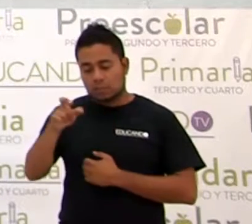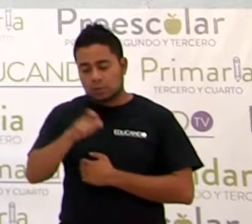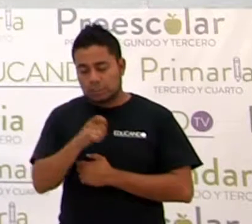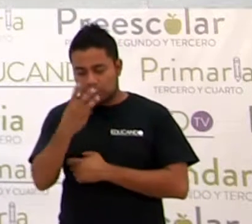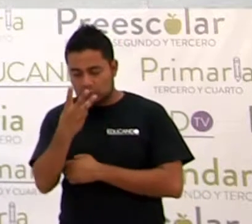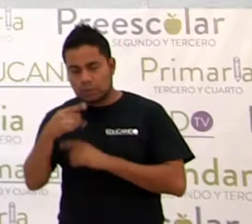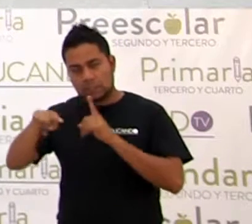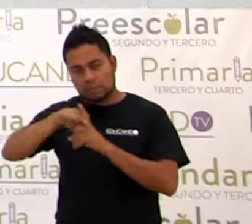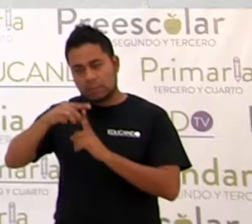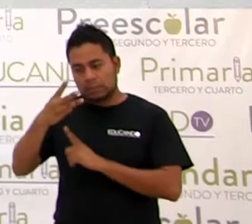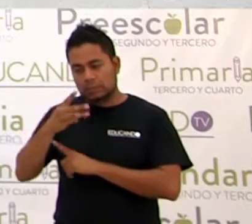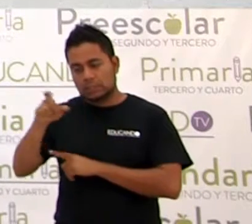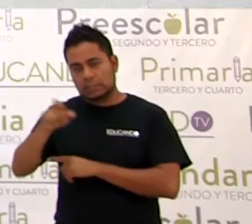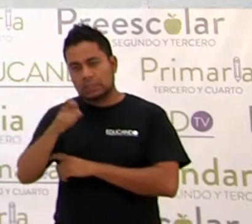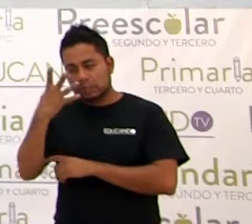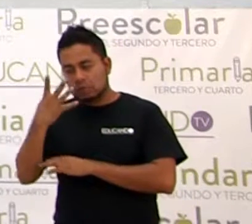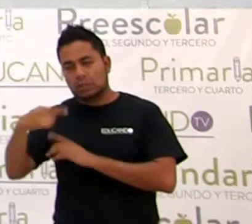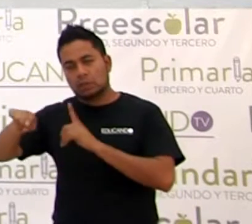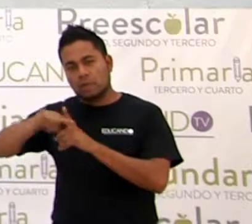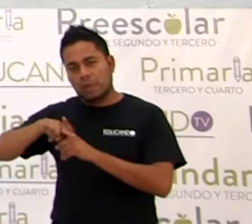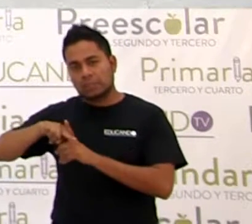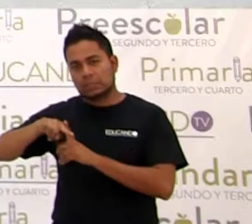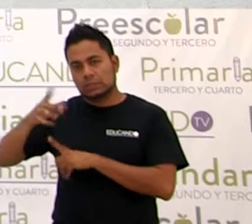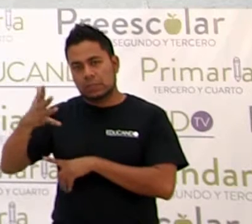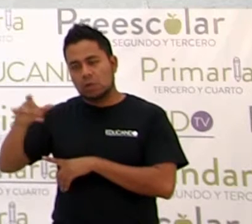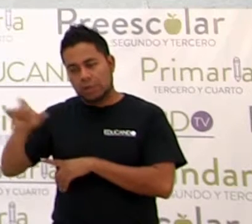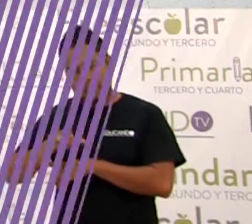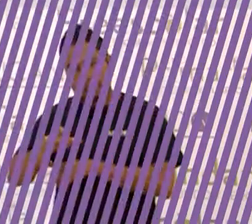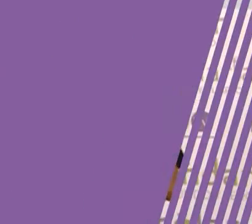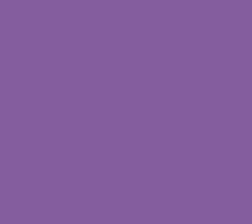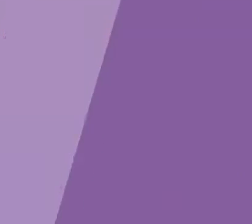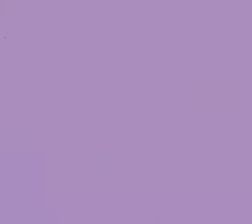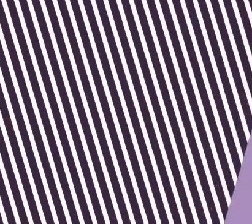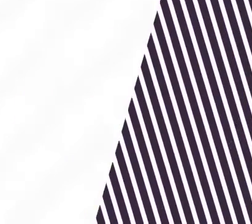cúbica más tres X cuarta más cinco X.